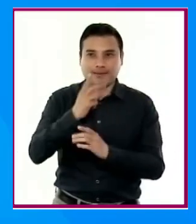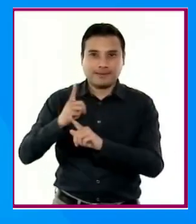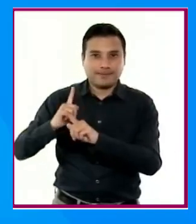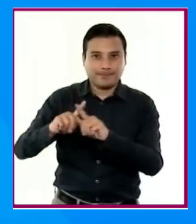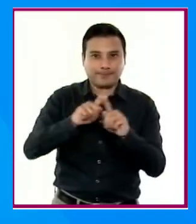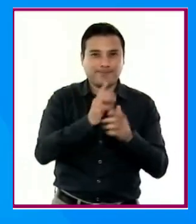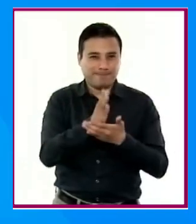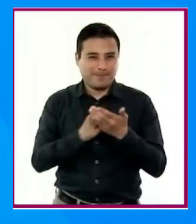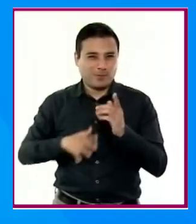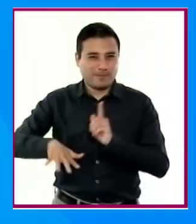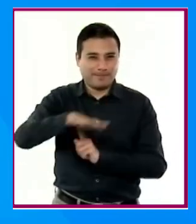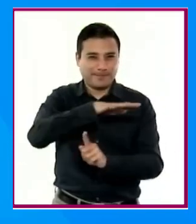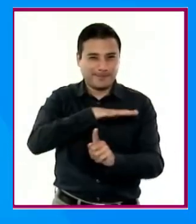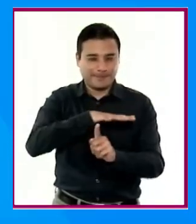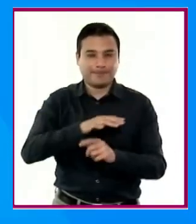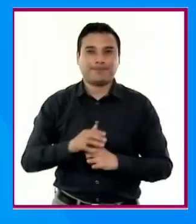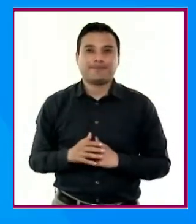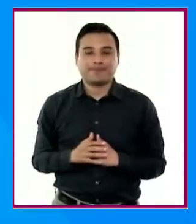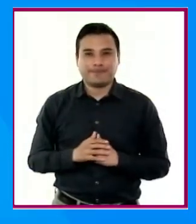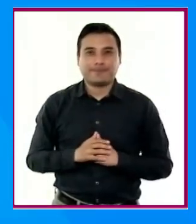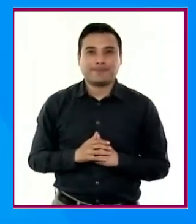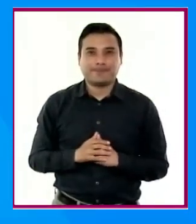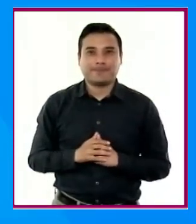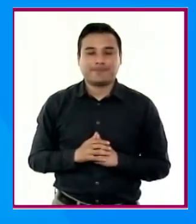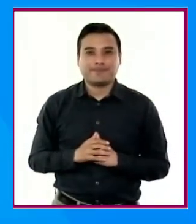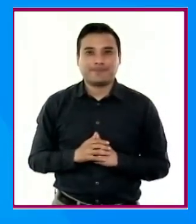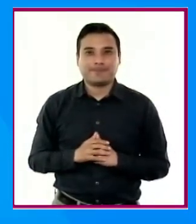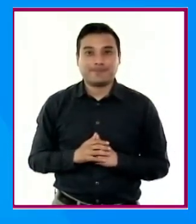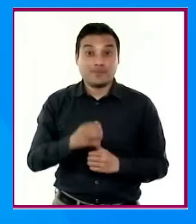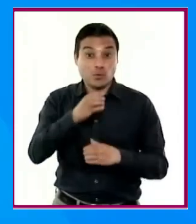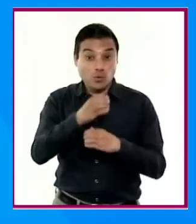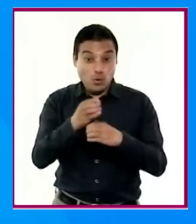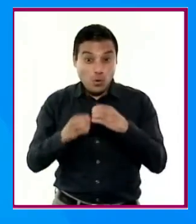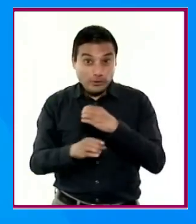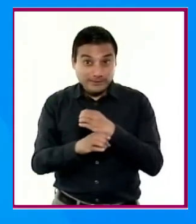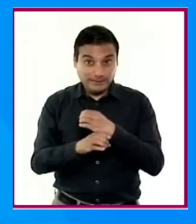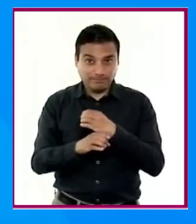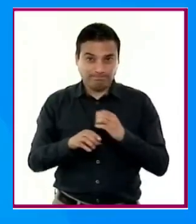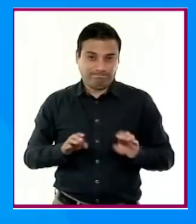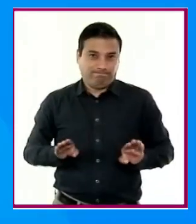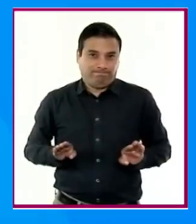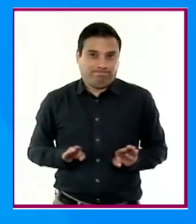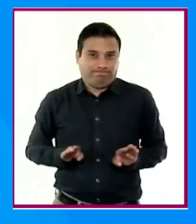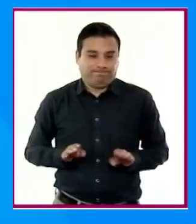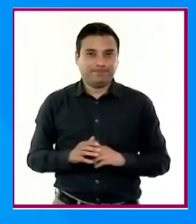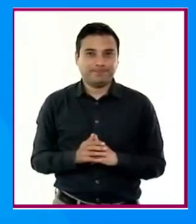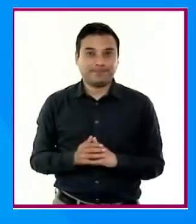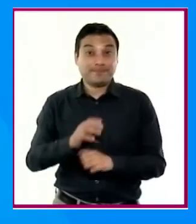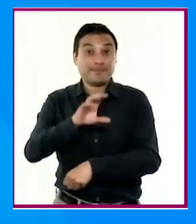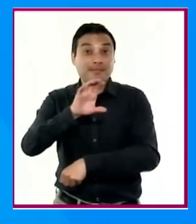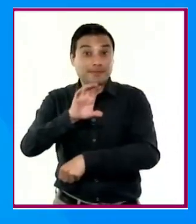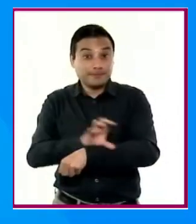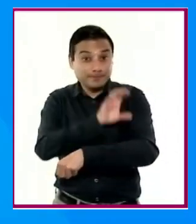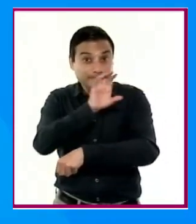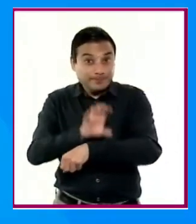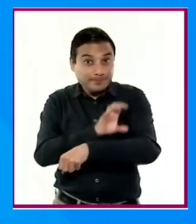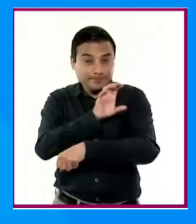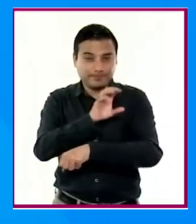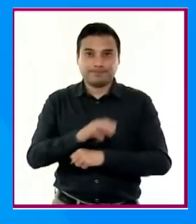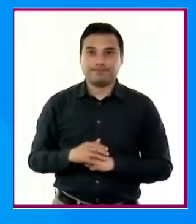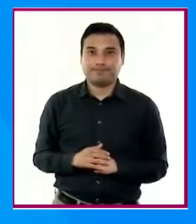y el medio ambiente, las propiedades de los materiales, la energía y su